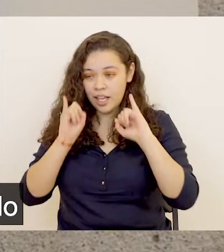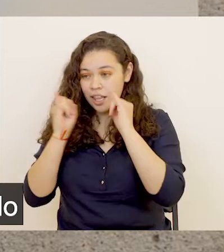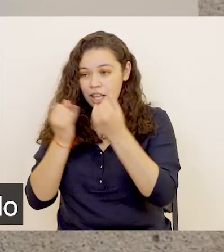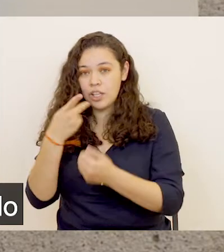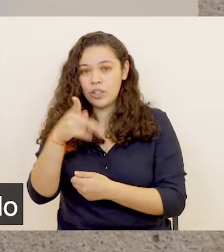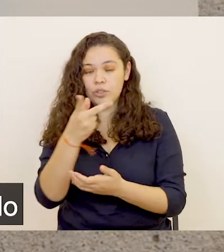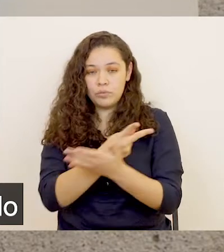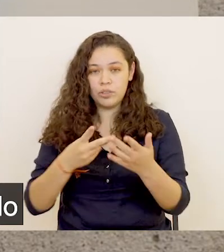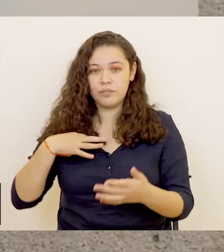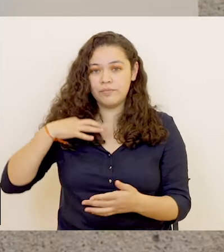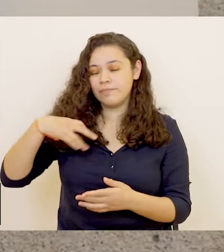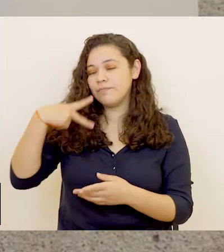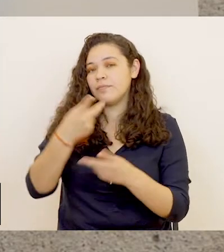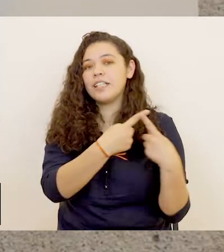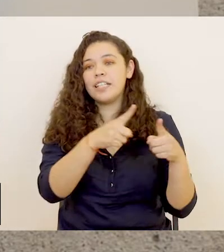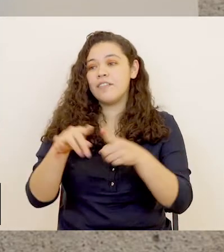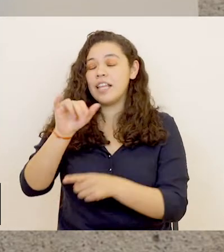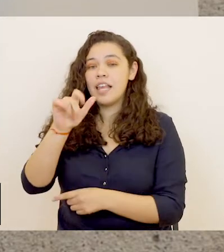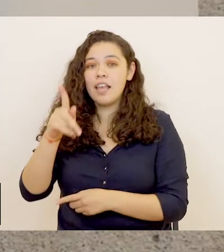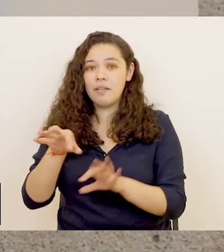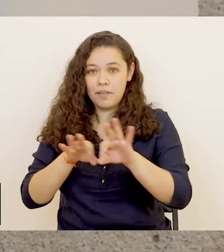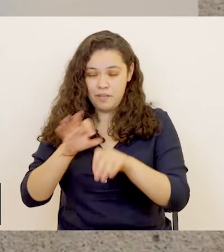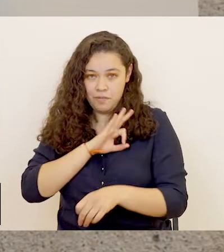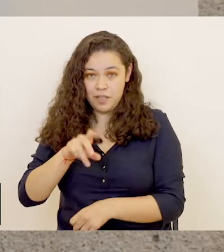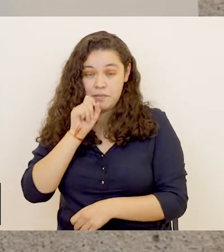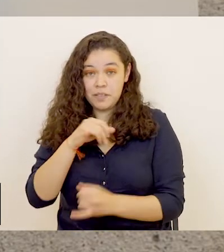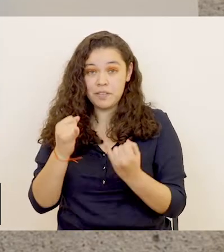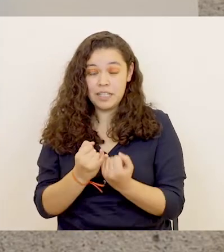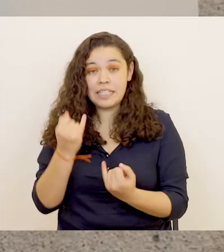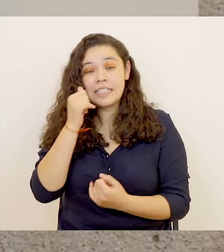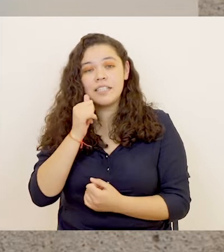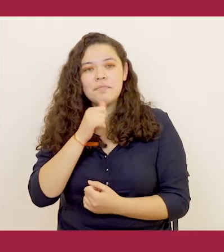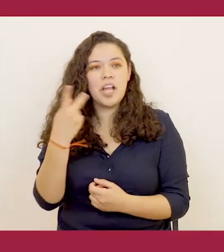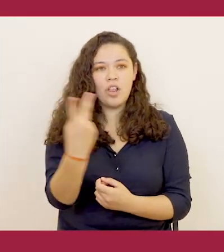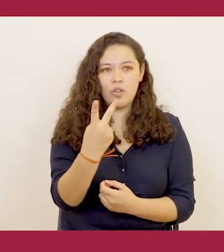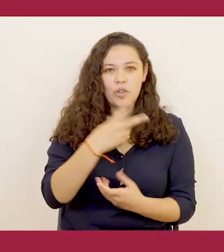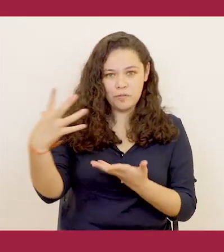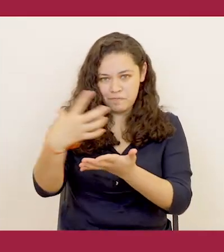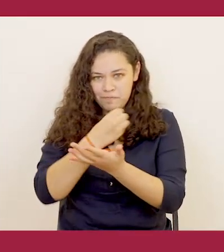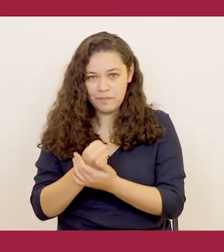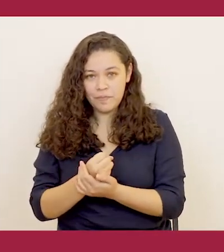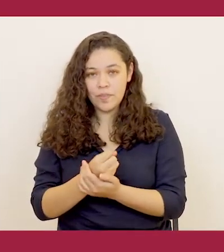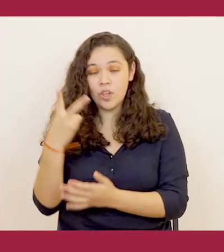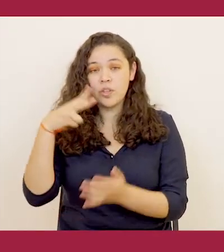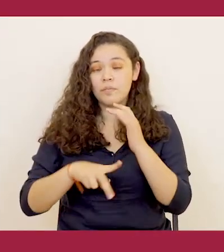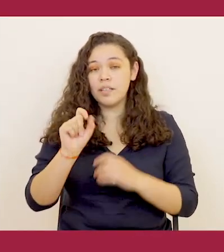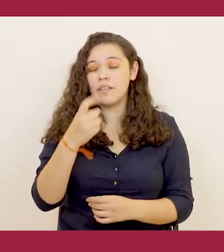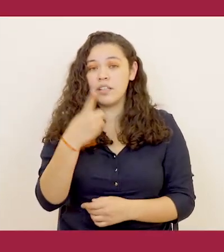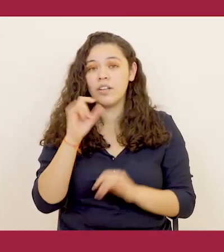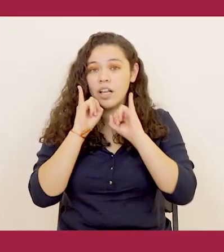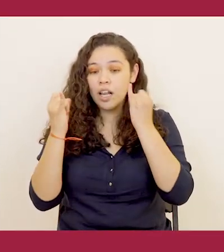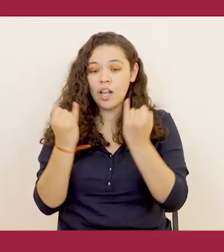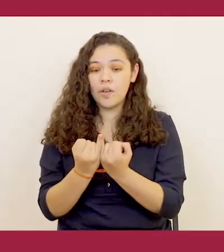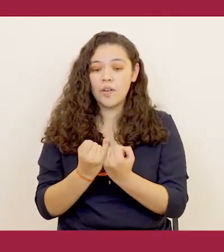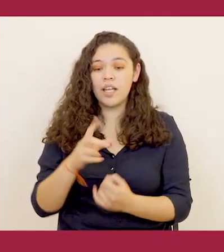puedan ejecutar sus jornadas de voluntariado en las diferentes IAPs y siempre bajo la premisa de ganar-ganar. Durante este año 2021, la